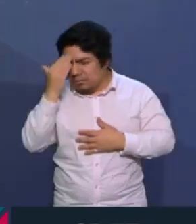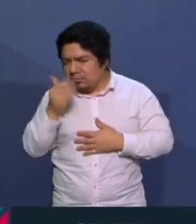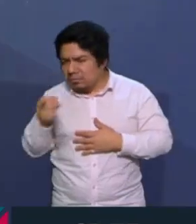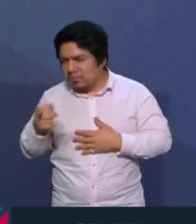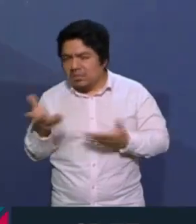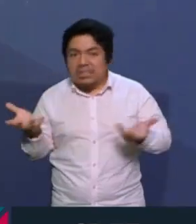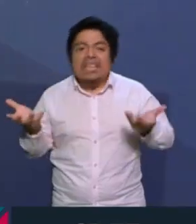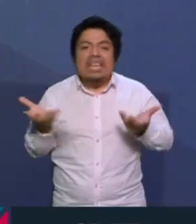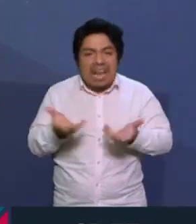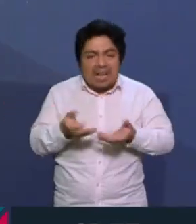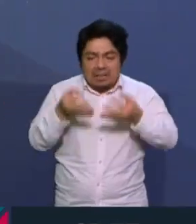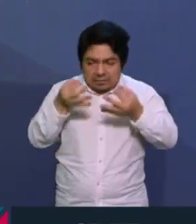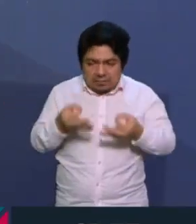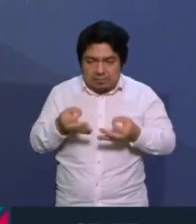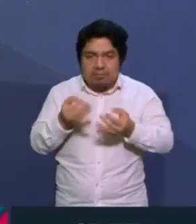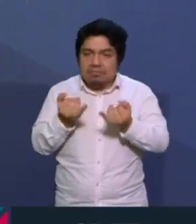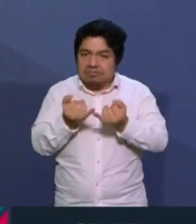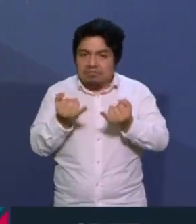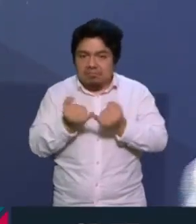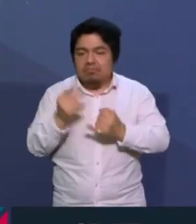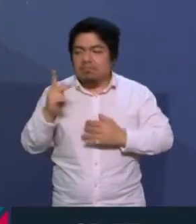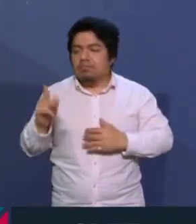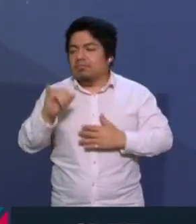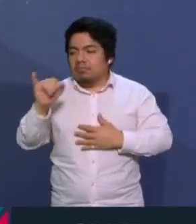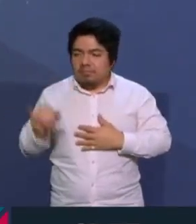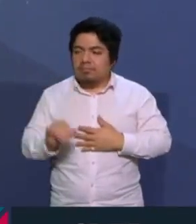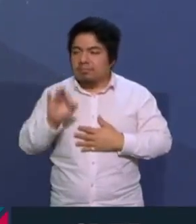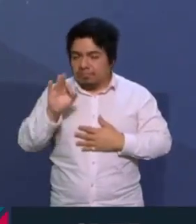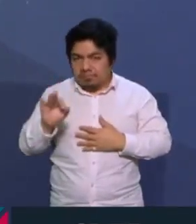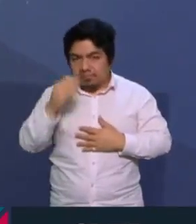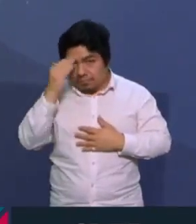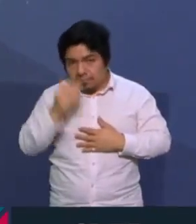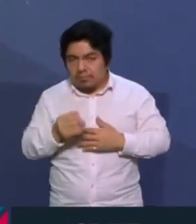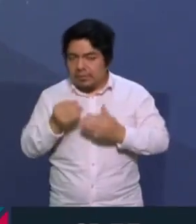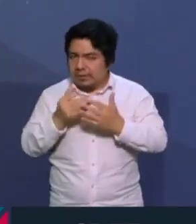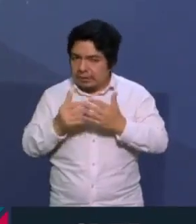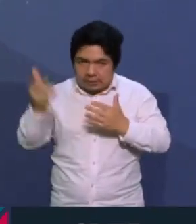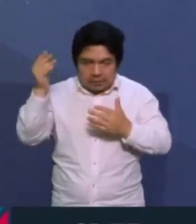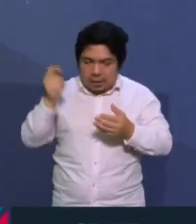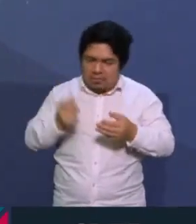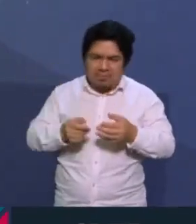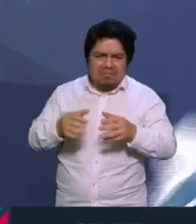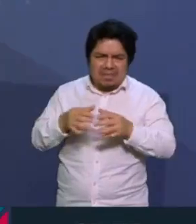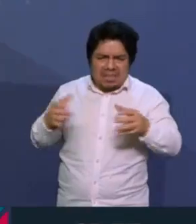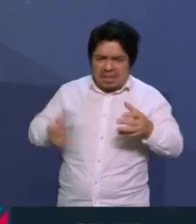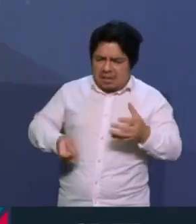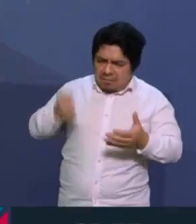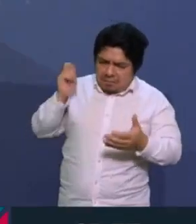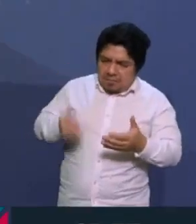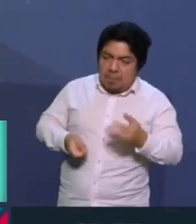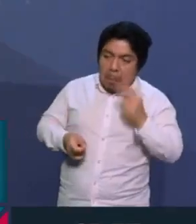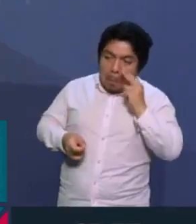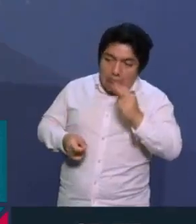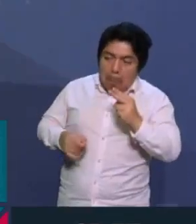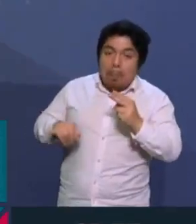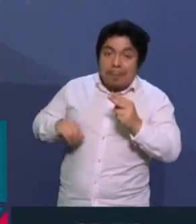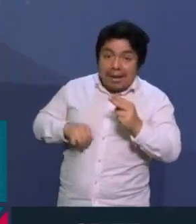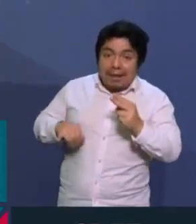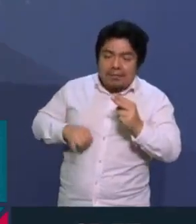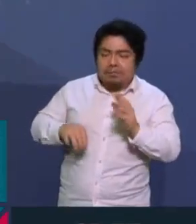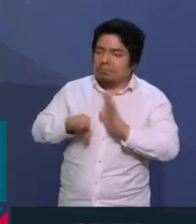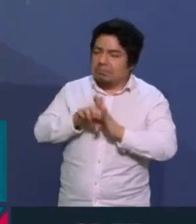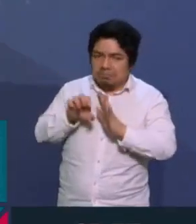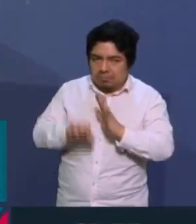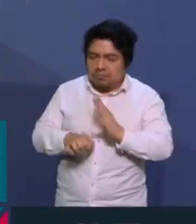Porque aquí estamos hablando de grandes sentencias que, claro, nos llaman a todos la atención, pero si tú pudieras preguntarle otra cosa muy sencilla, en fin, la